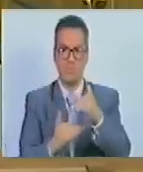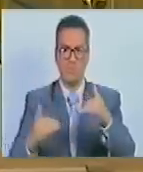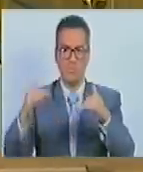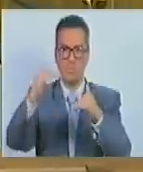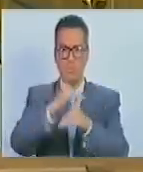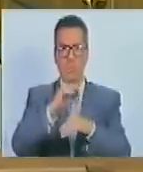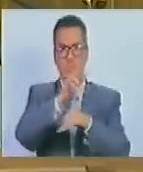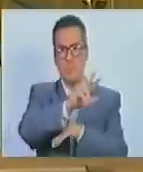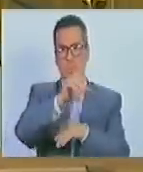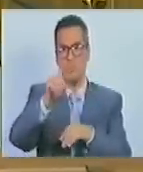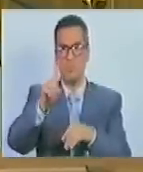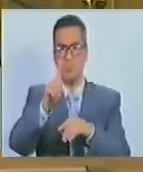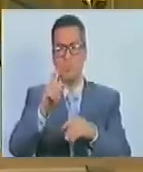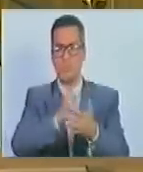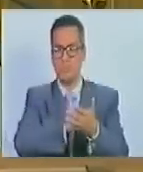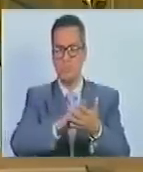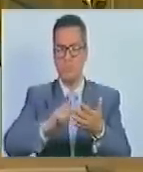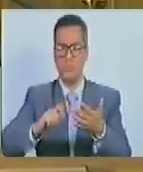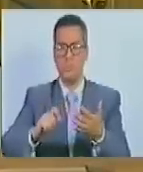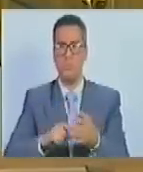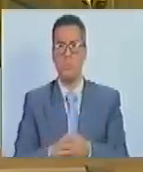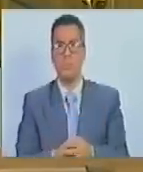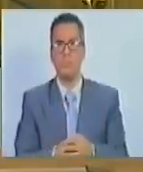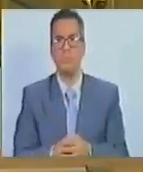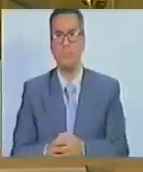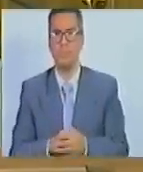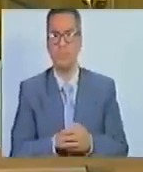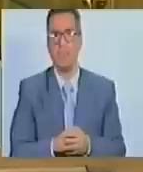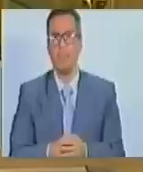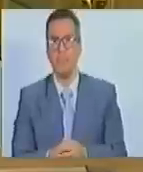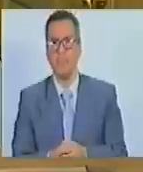artículo 31, quedando redactado de la siguiente manera.